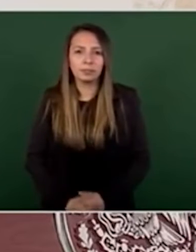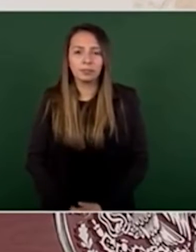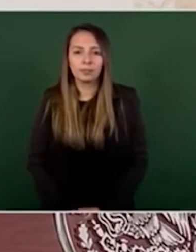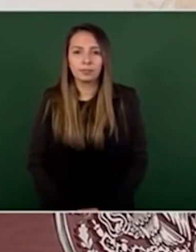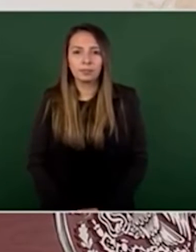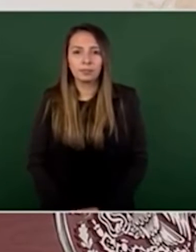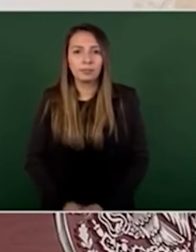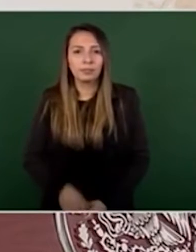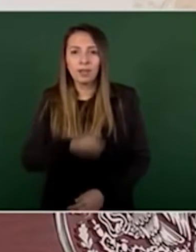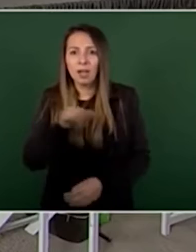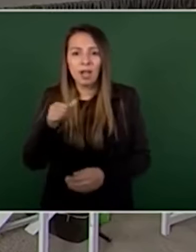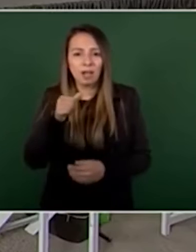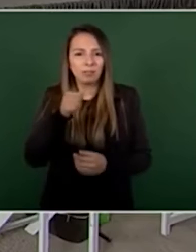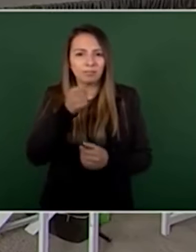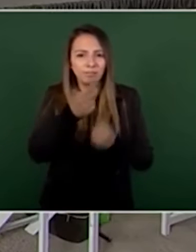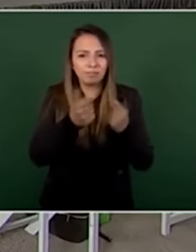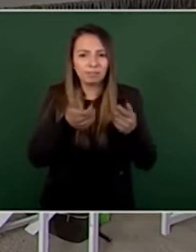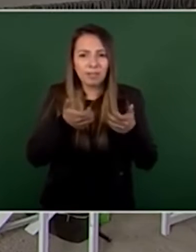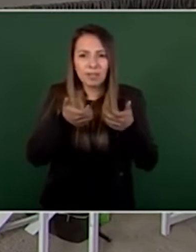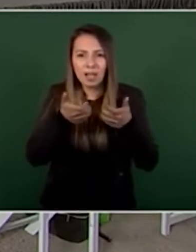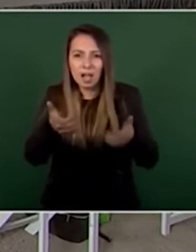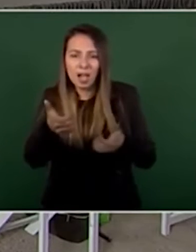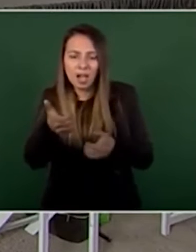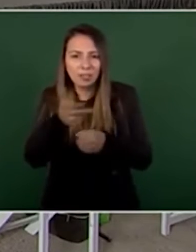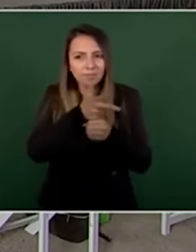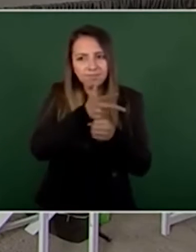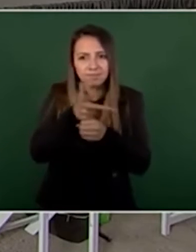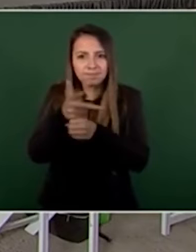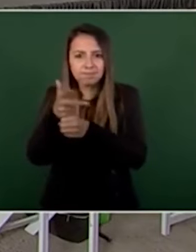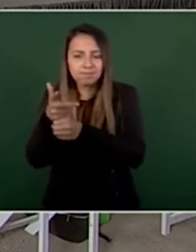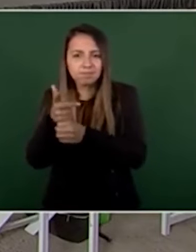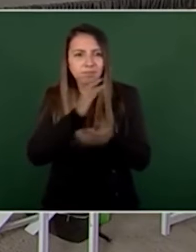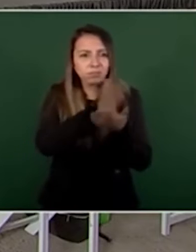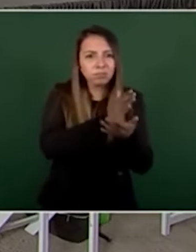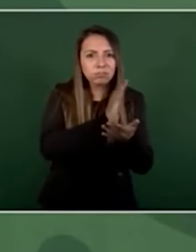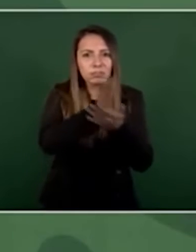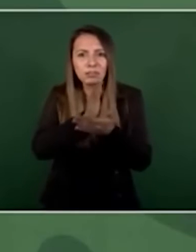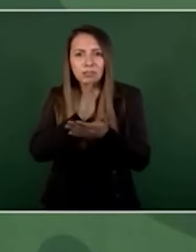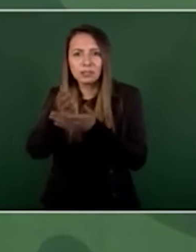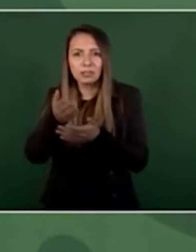Los que andan en la calle, los que andan haciendo la nota,